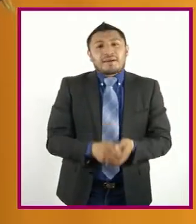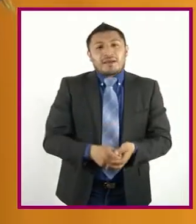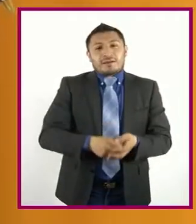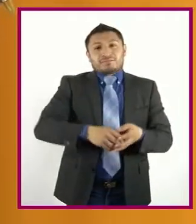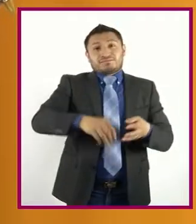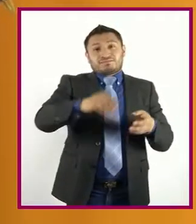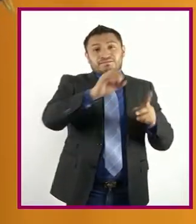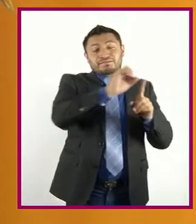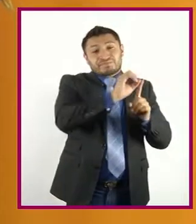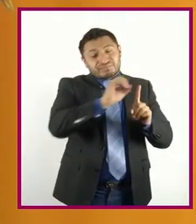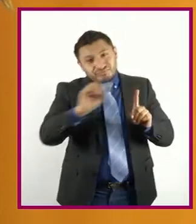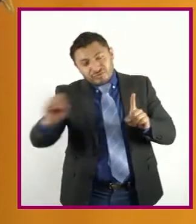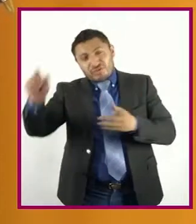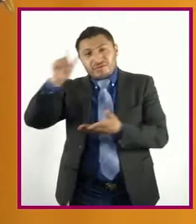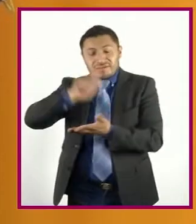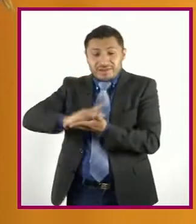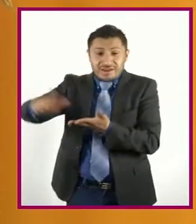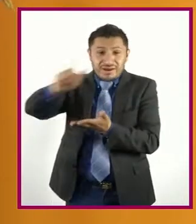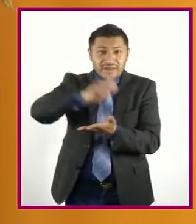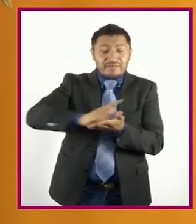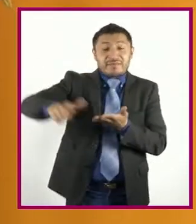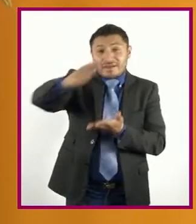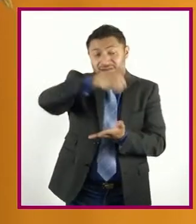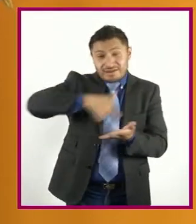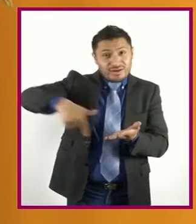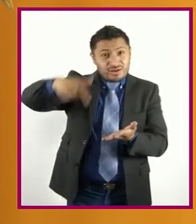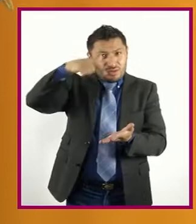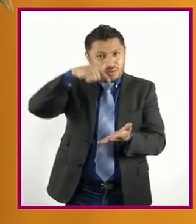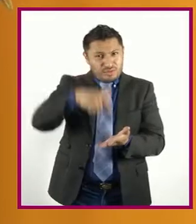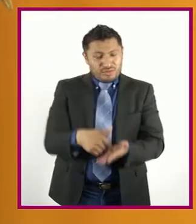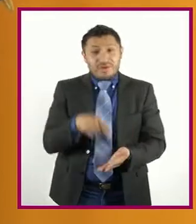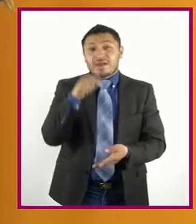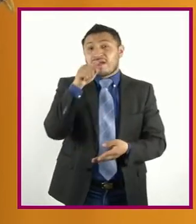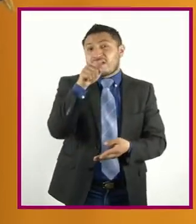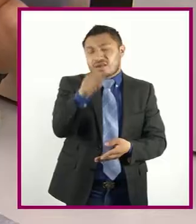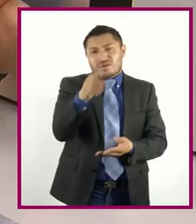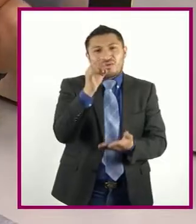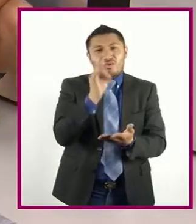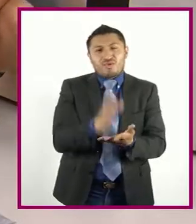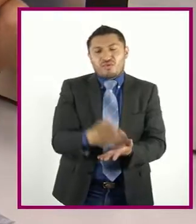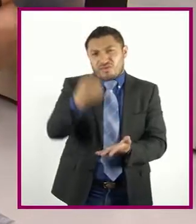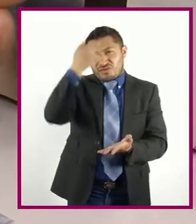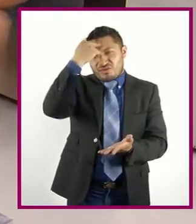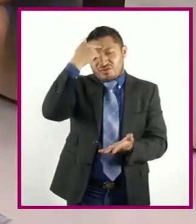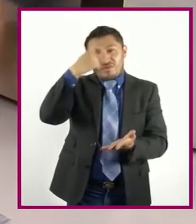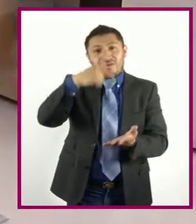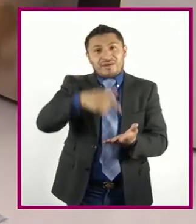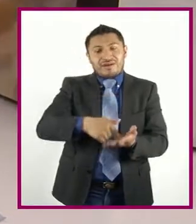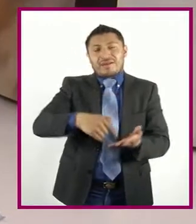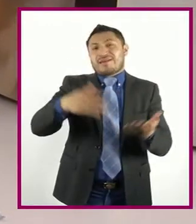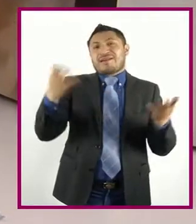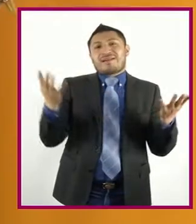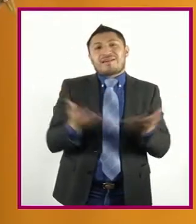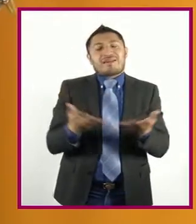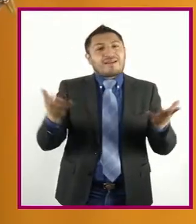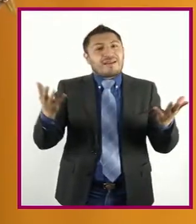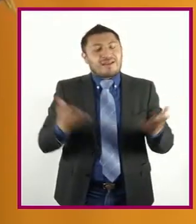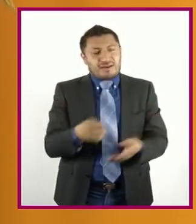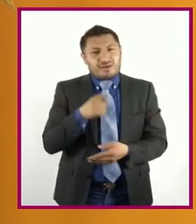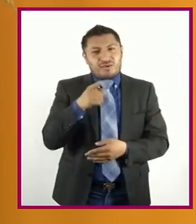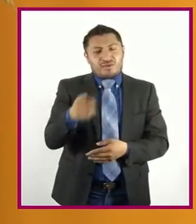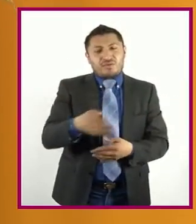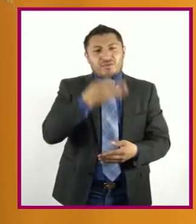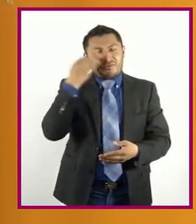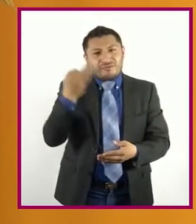lugar Ese lugar Solo Tienes que crear Formando